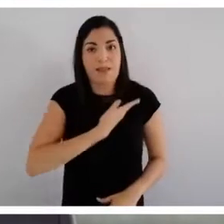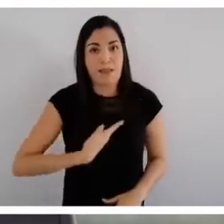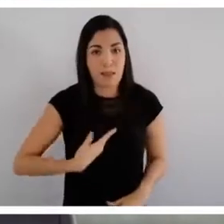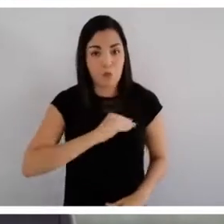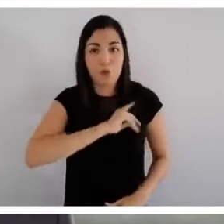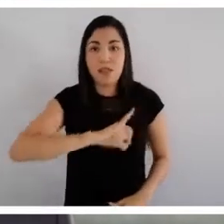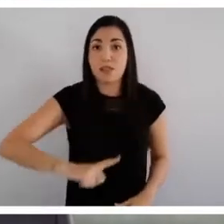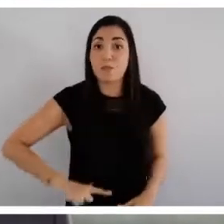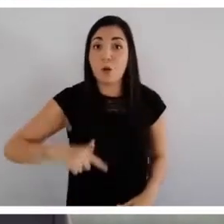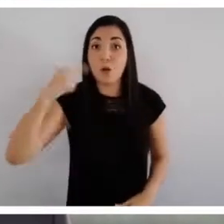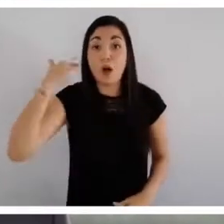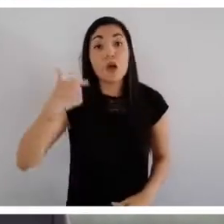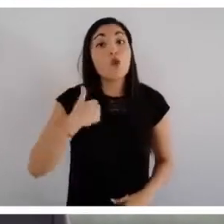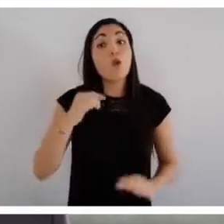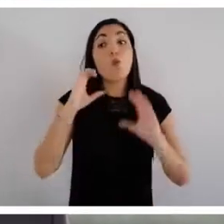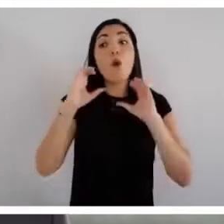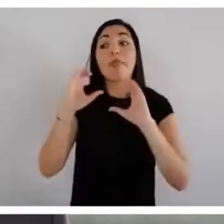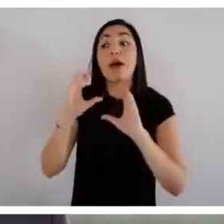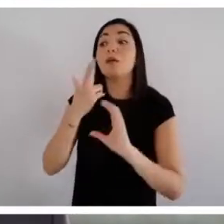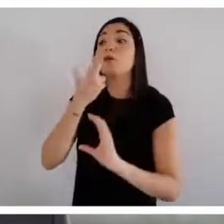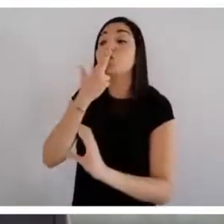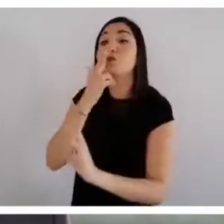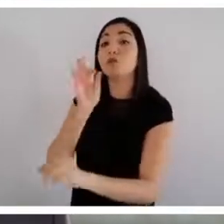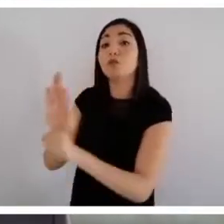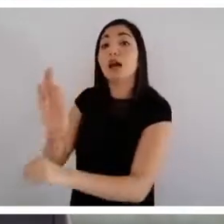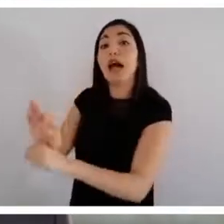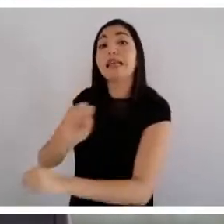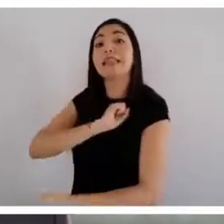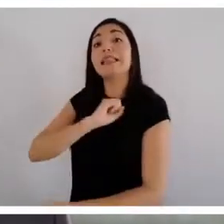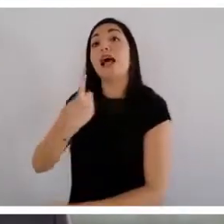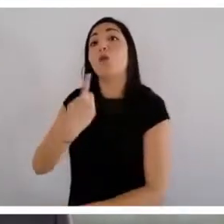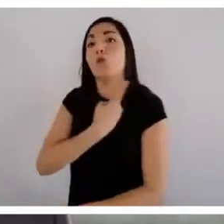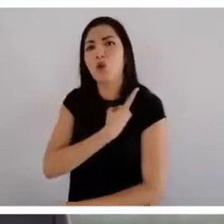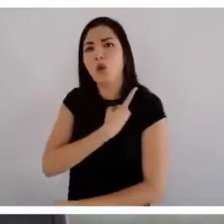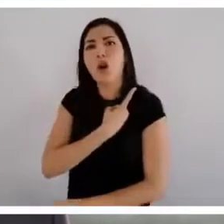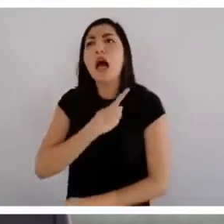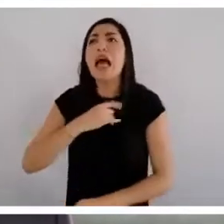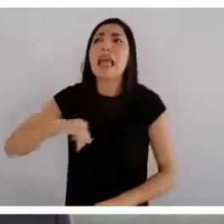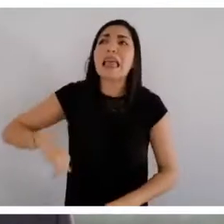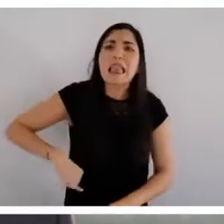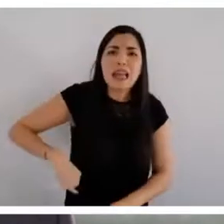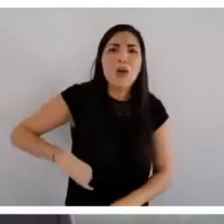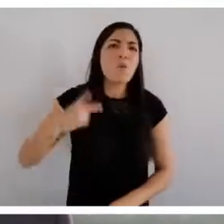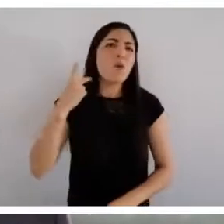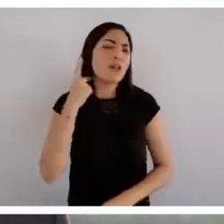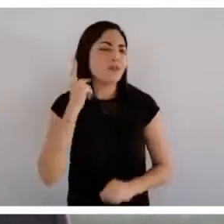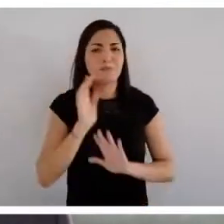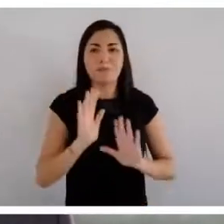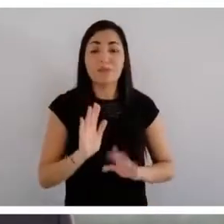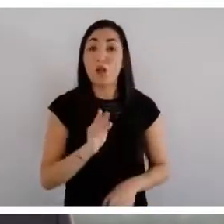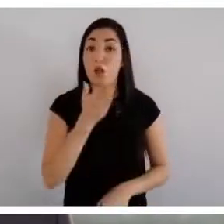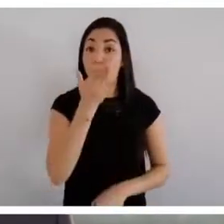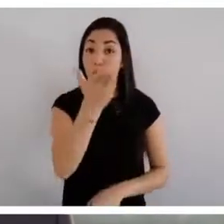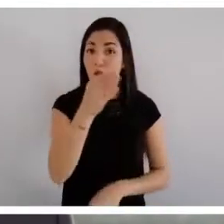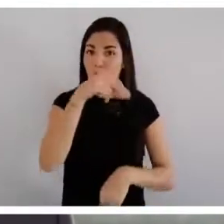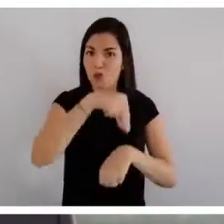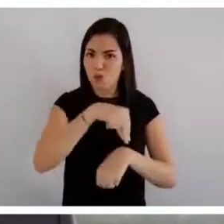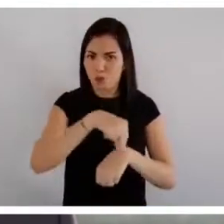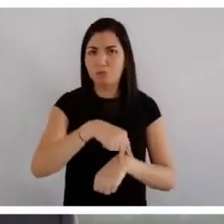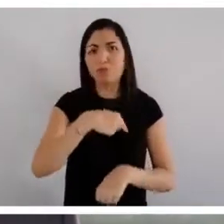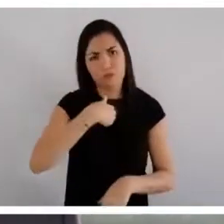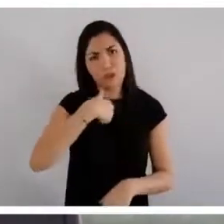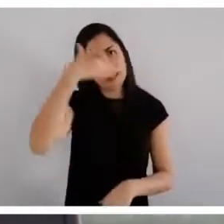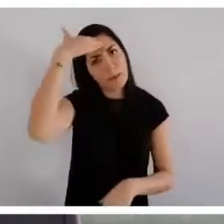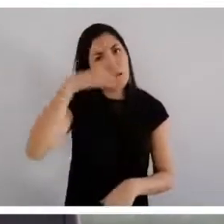Guadalajara voy a seguir cuidando la salud y los intereses de las y los tapatíos, por encima de cualquier agenda de interés político. Doctor